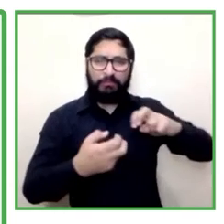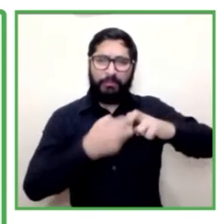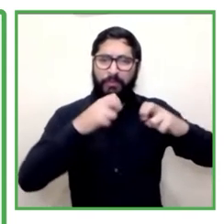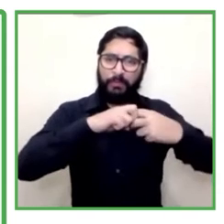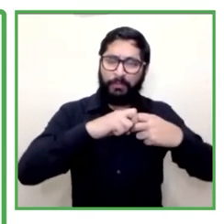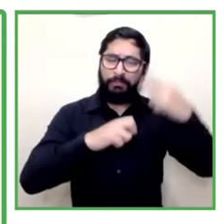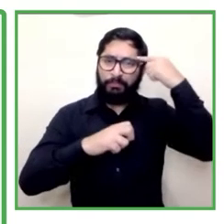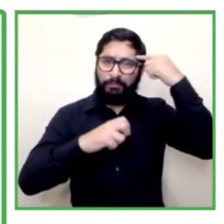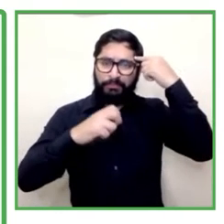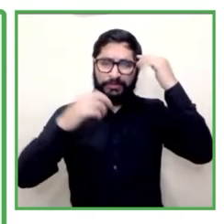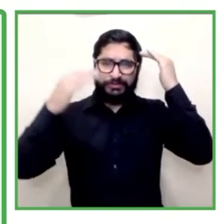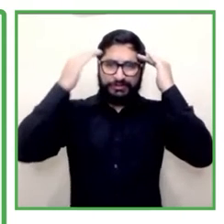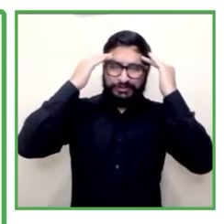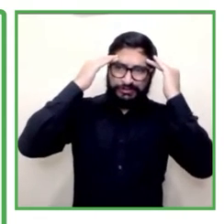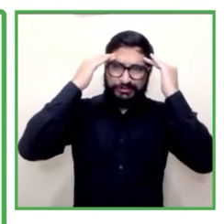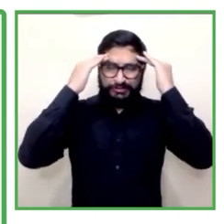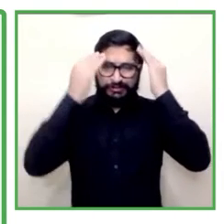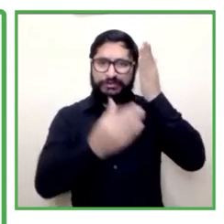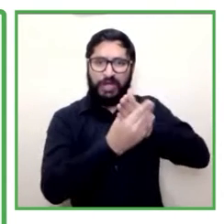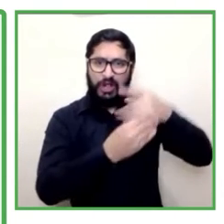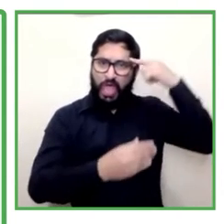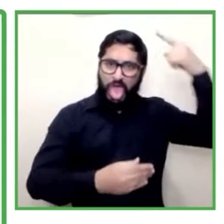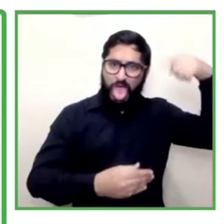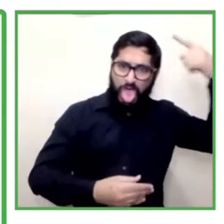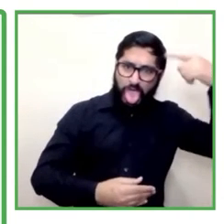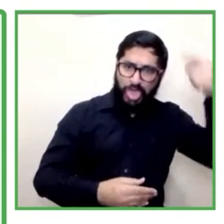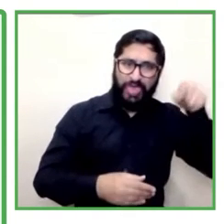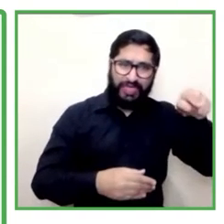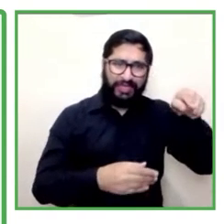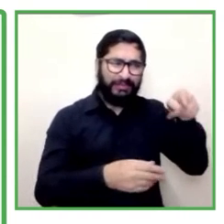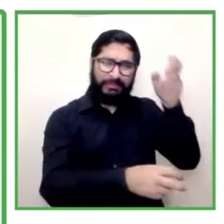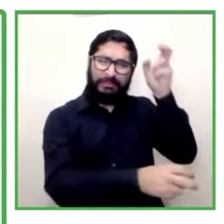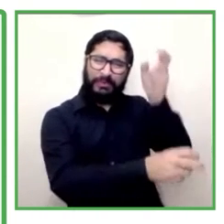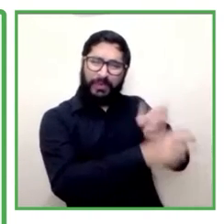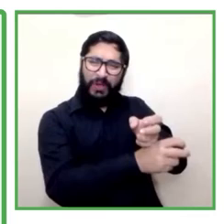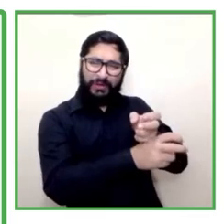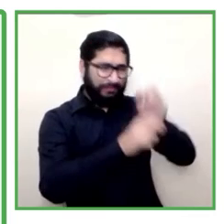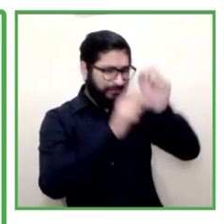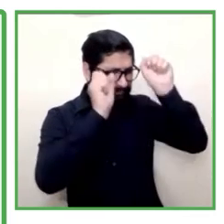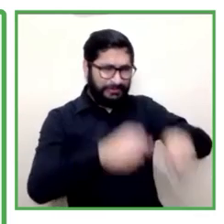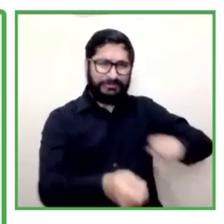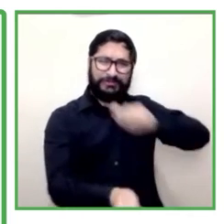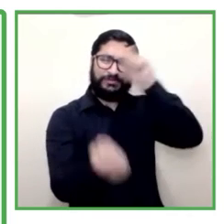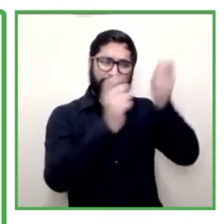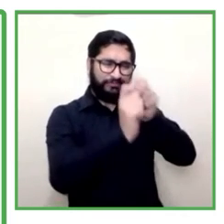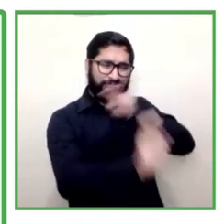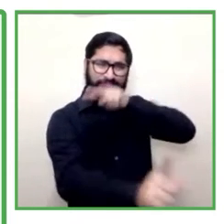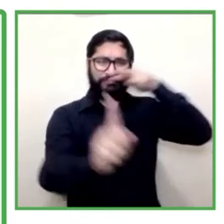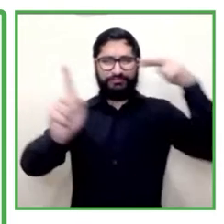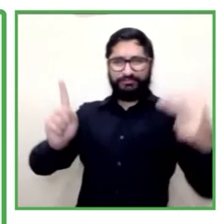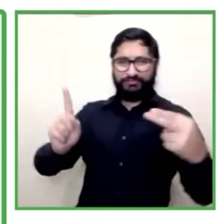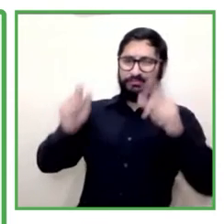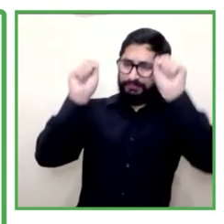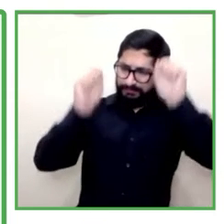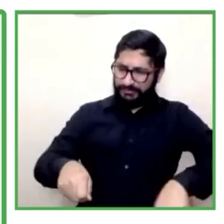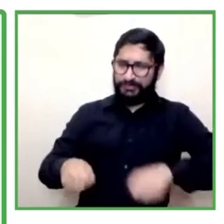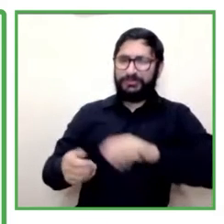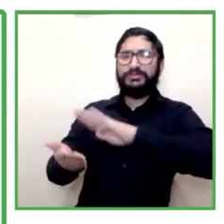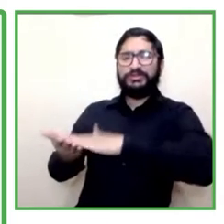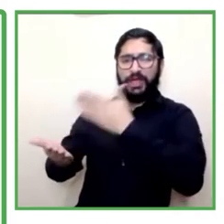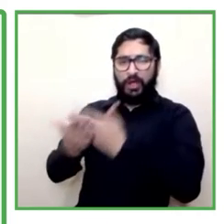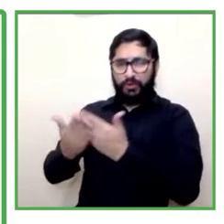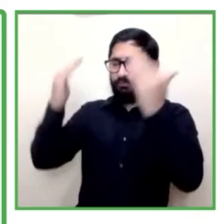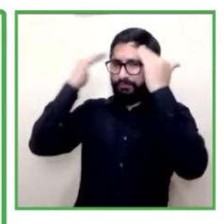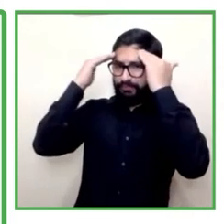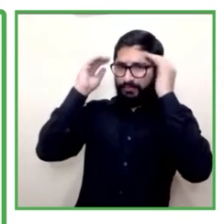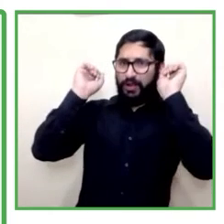que sacar de raíz para poder tener un modelo salud mental que implique que se puedan hacer cosas como por ejemplo las que nosotros estamos haciendo el